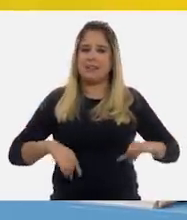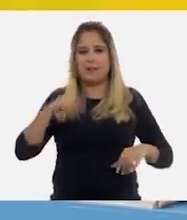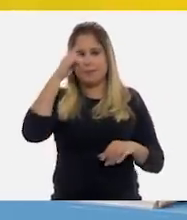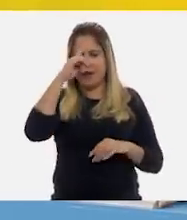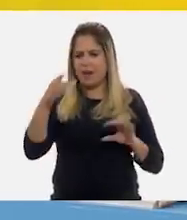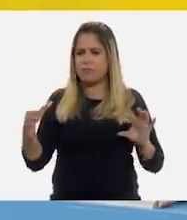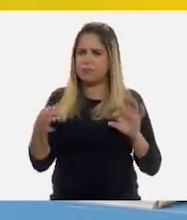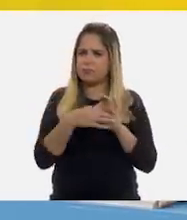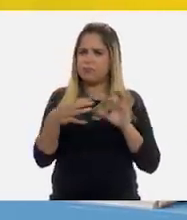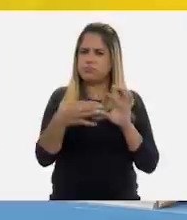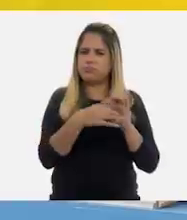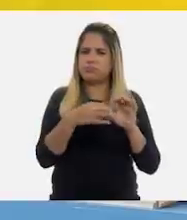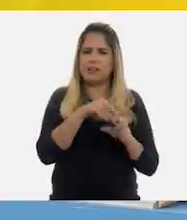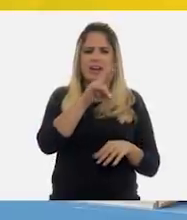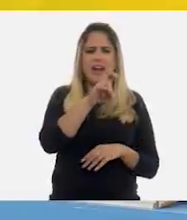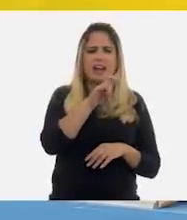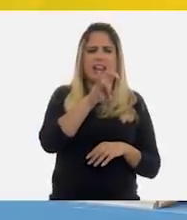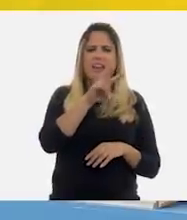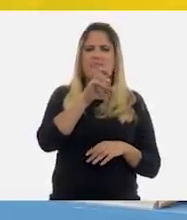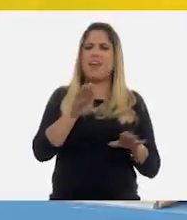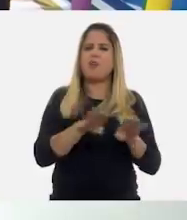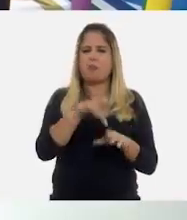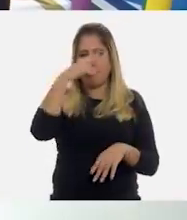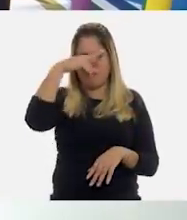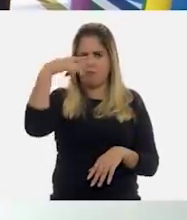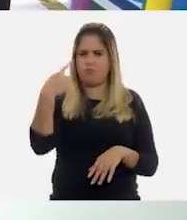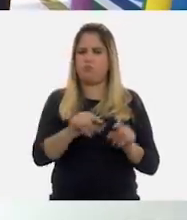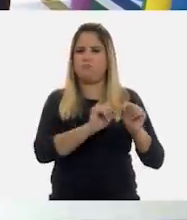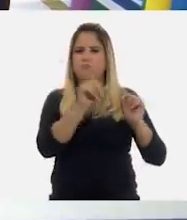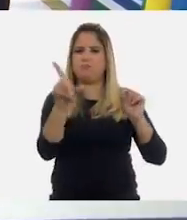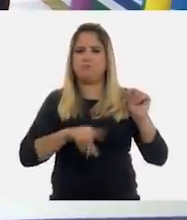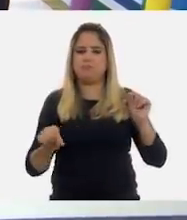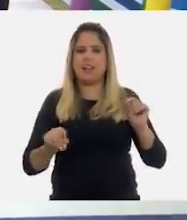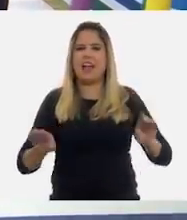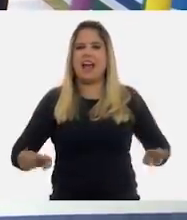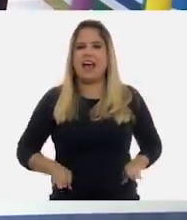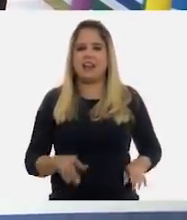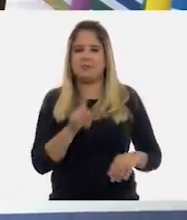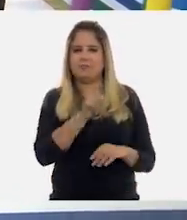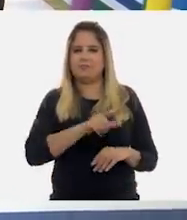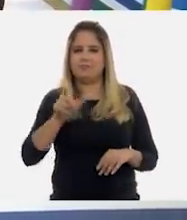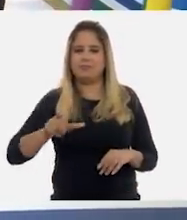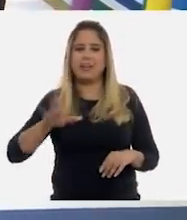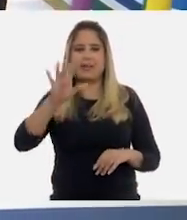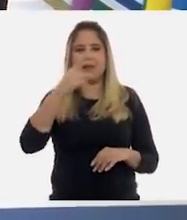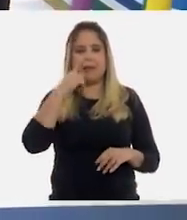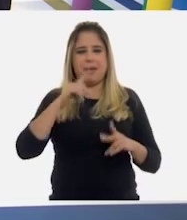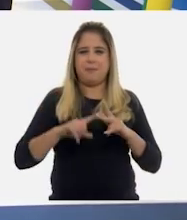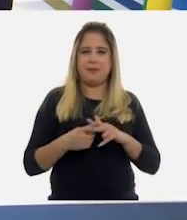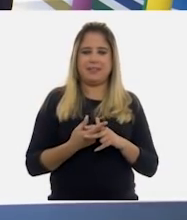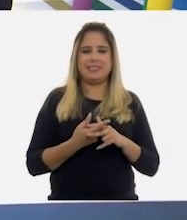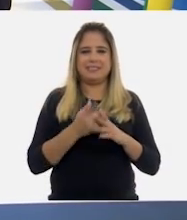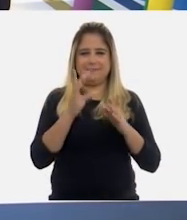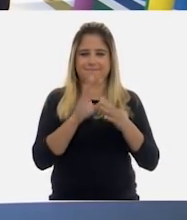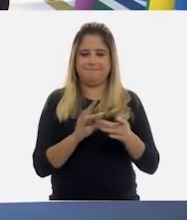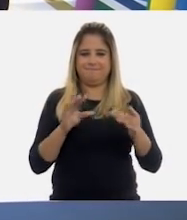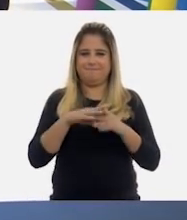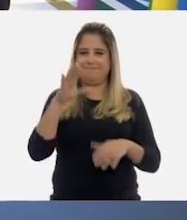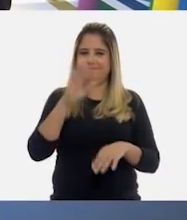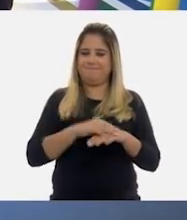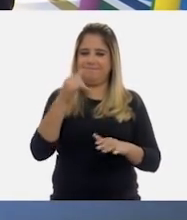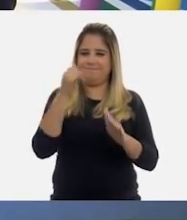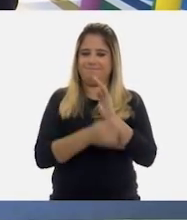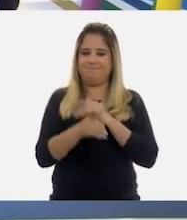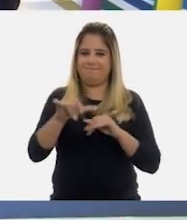relacionar los relieves propios de México y sus características. Vamos a empezar, Juan Carlos. ¿Te parece con esta